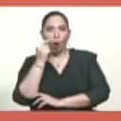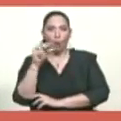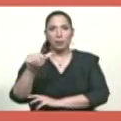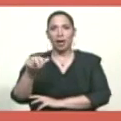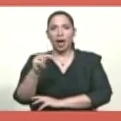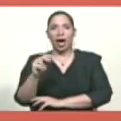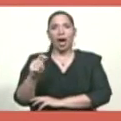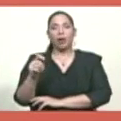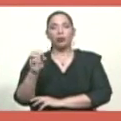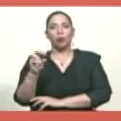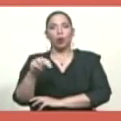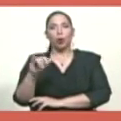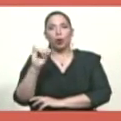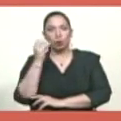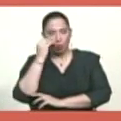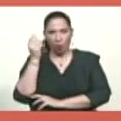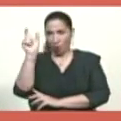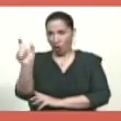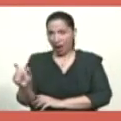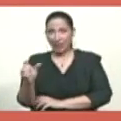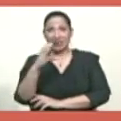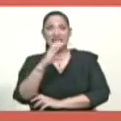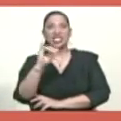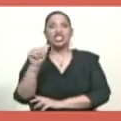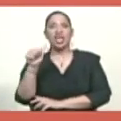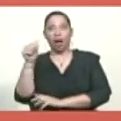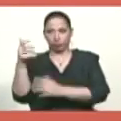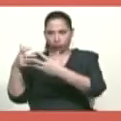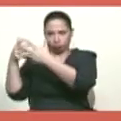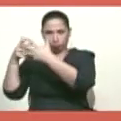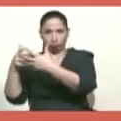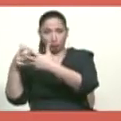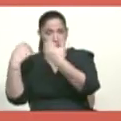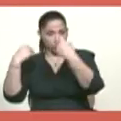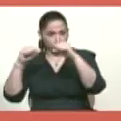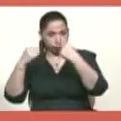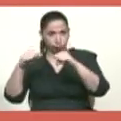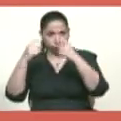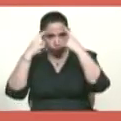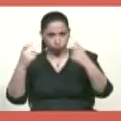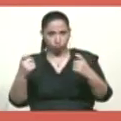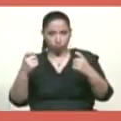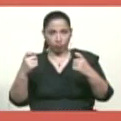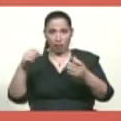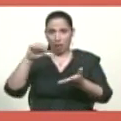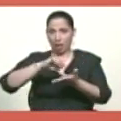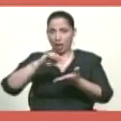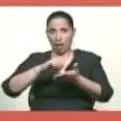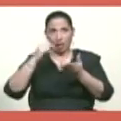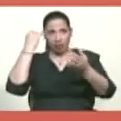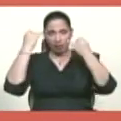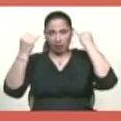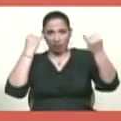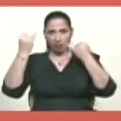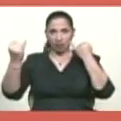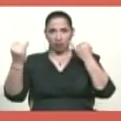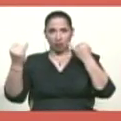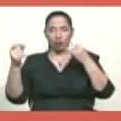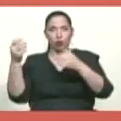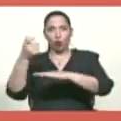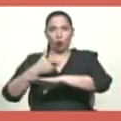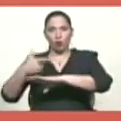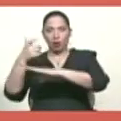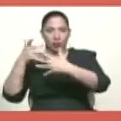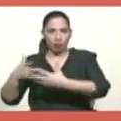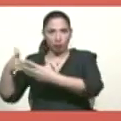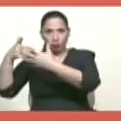establecido que es un agente de la CIA, debidamente entrenado además por la Agencia Central Inteligencia del Gobierno de